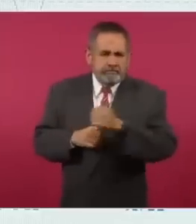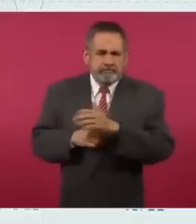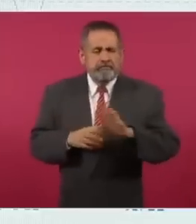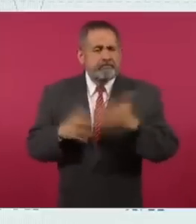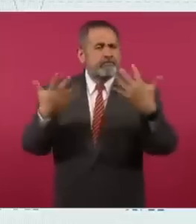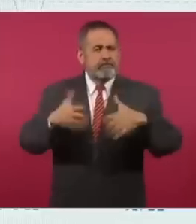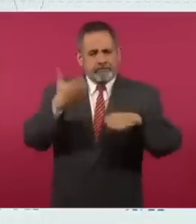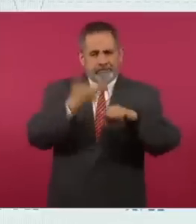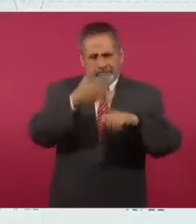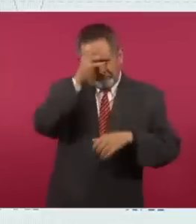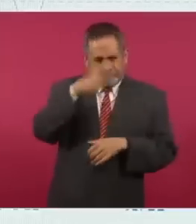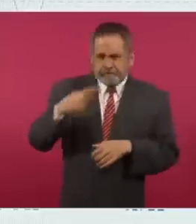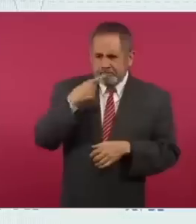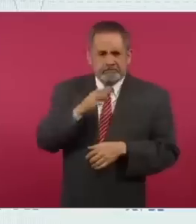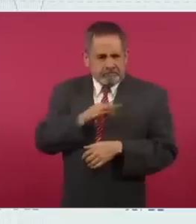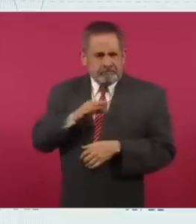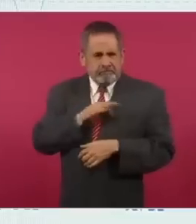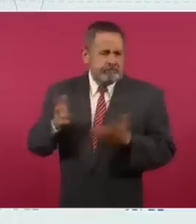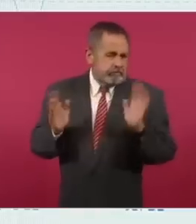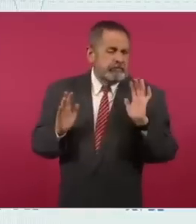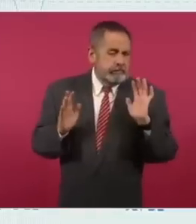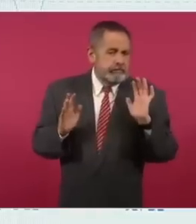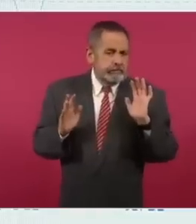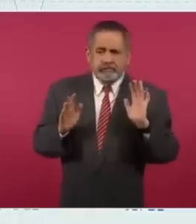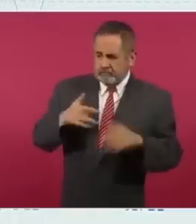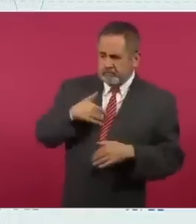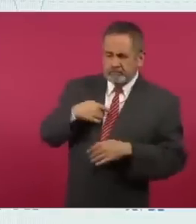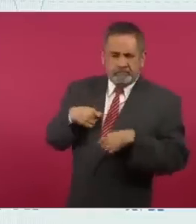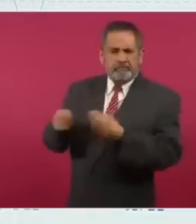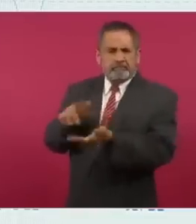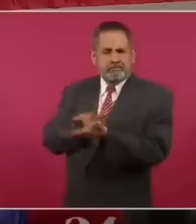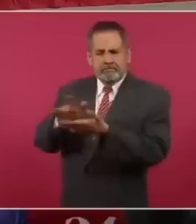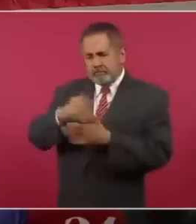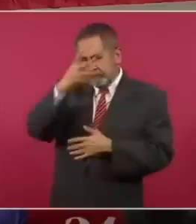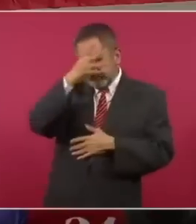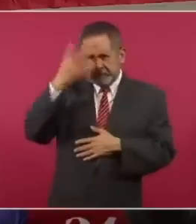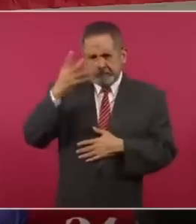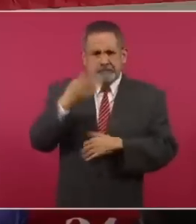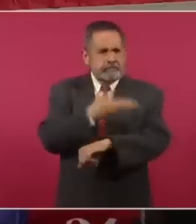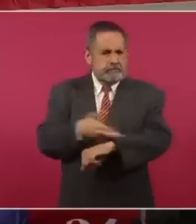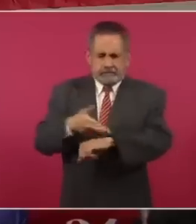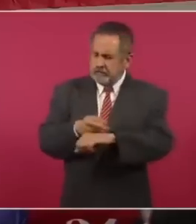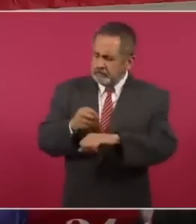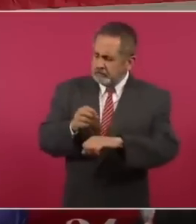las empresas y nosotros les garantizamos una visa sin problema